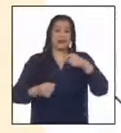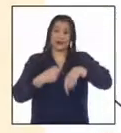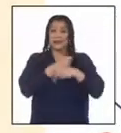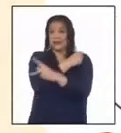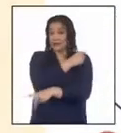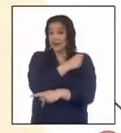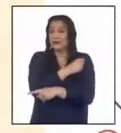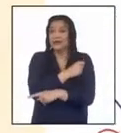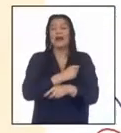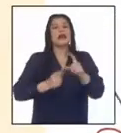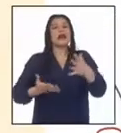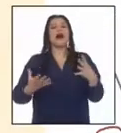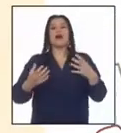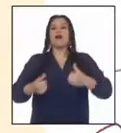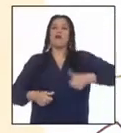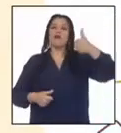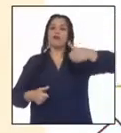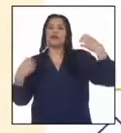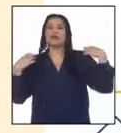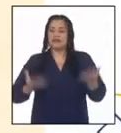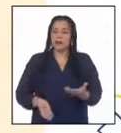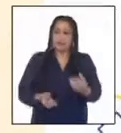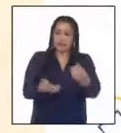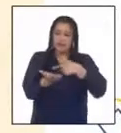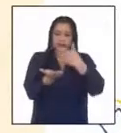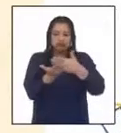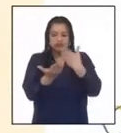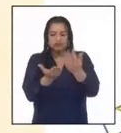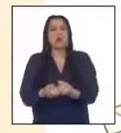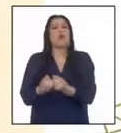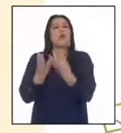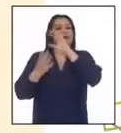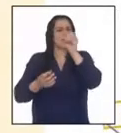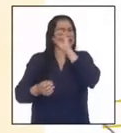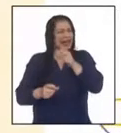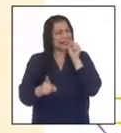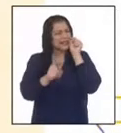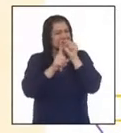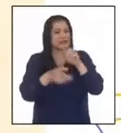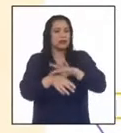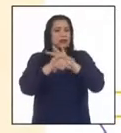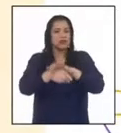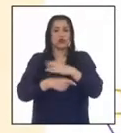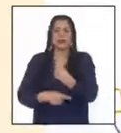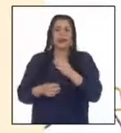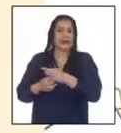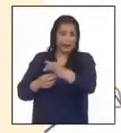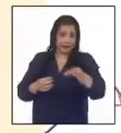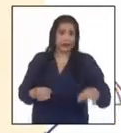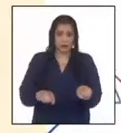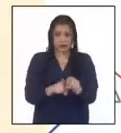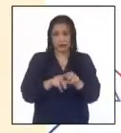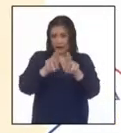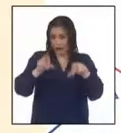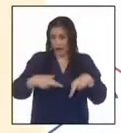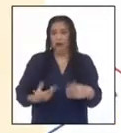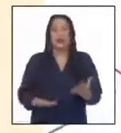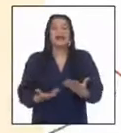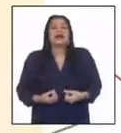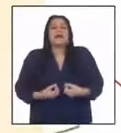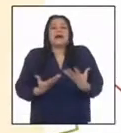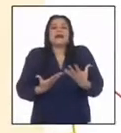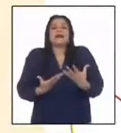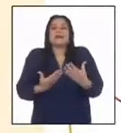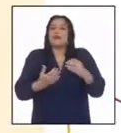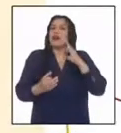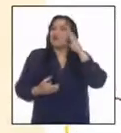la Dirección de Salubridad ha empezado a recibir los datos demográficos precisos de los médicos departamentales y provinciales, que consentirán en